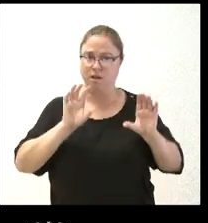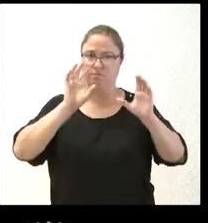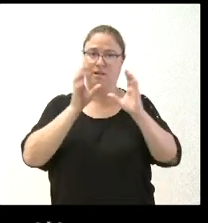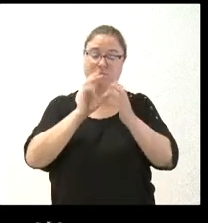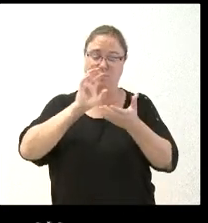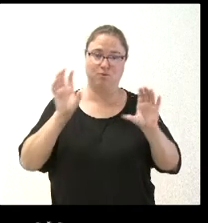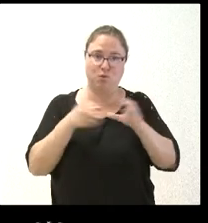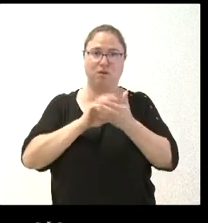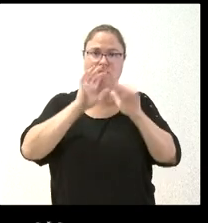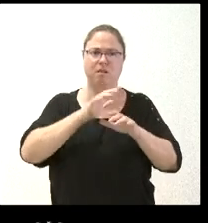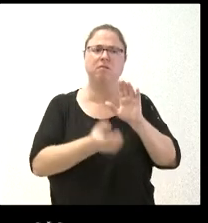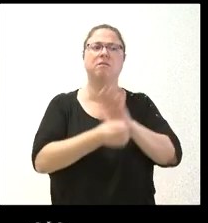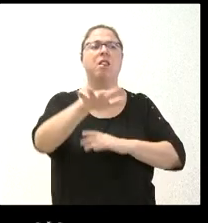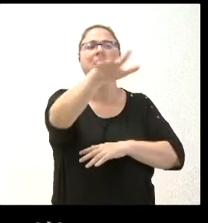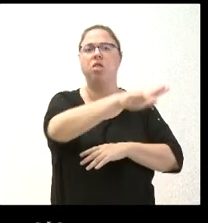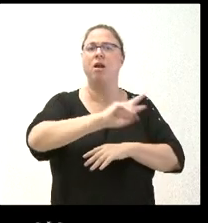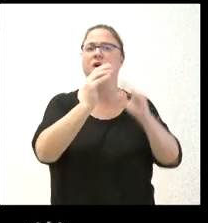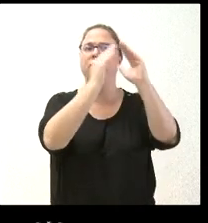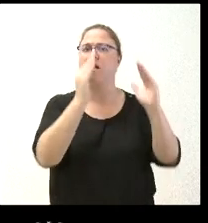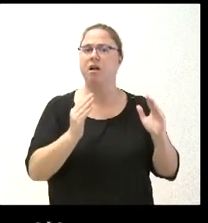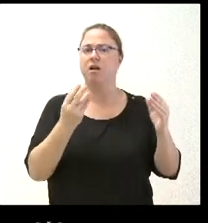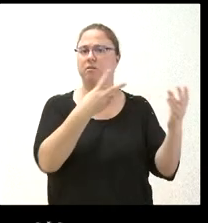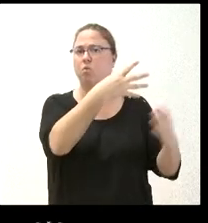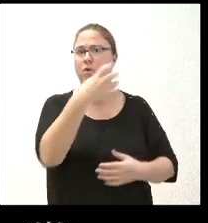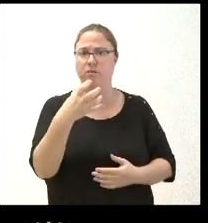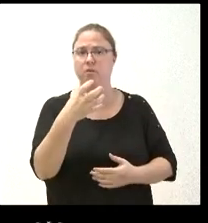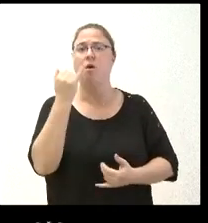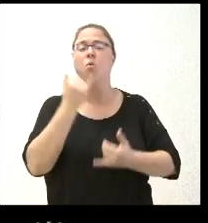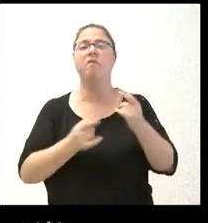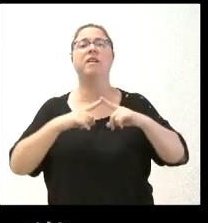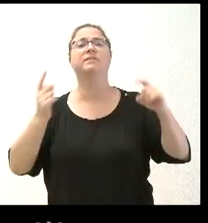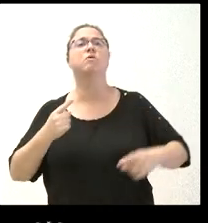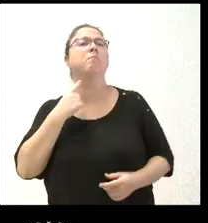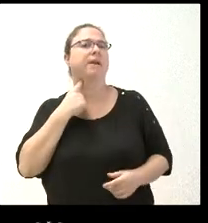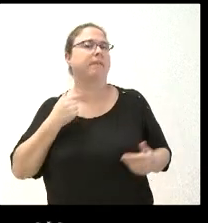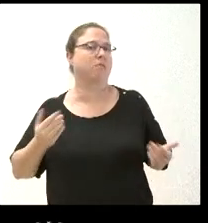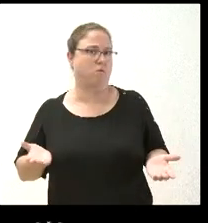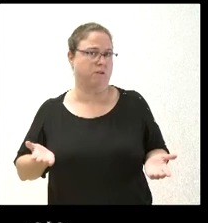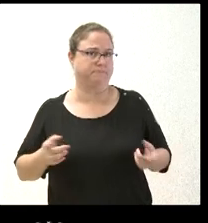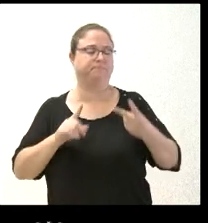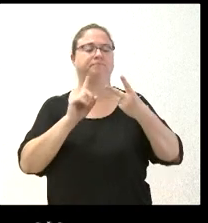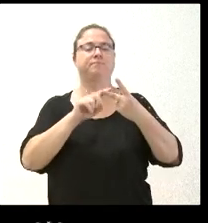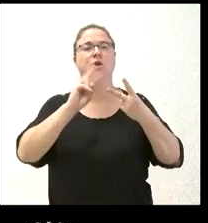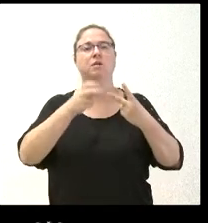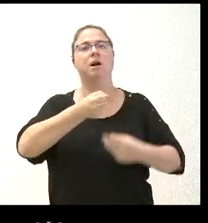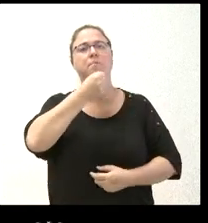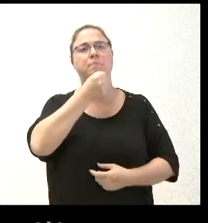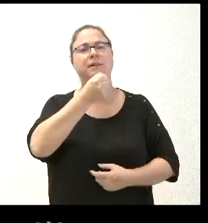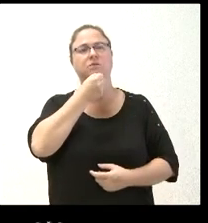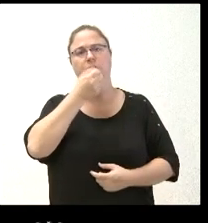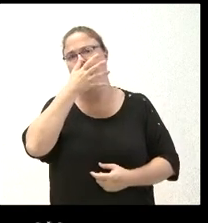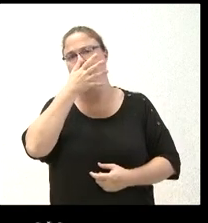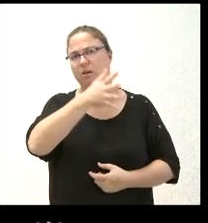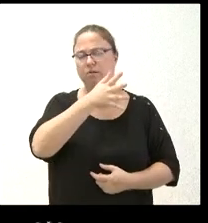viviendas previstas en otra zona de la ciudad o si Segovia va a perder esas viviendas por otro lado el PSOE ha denunciado